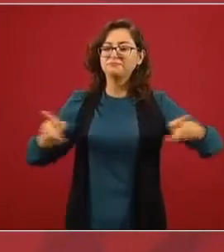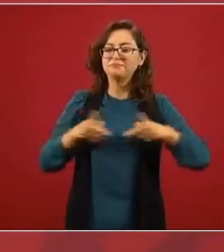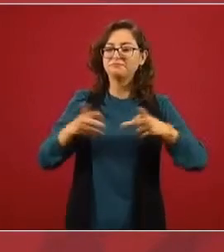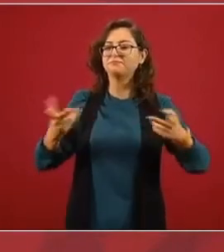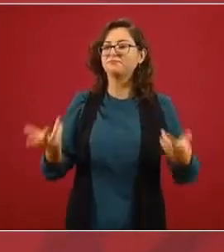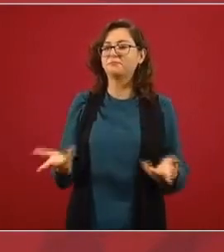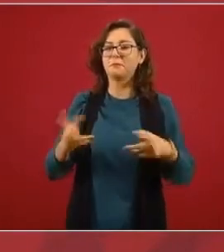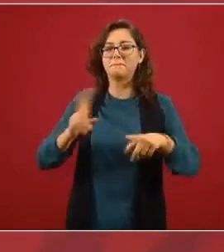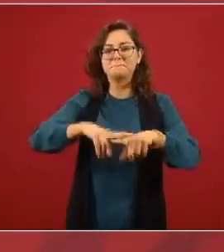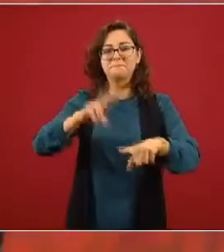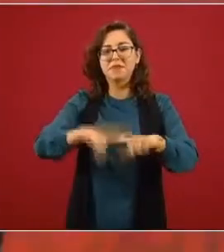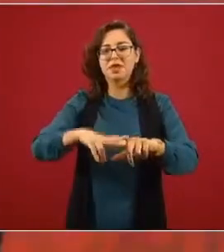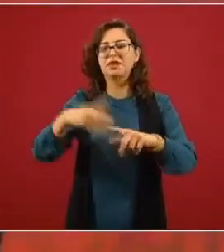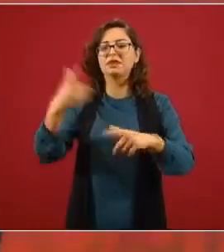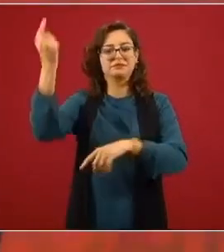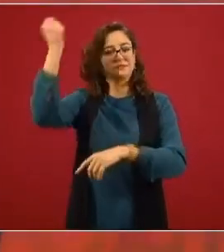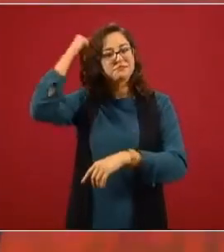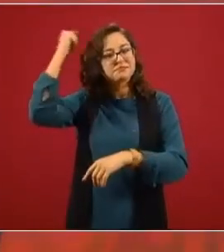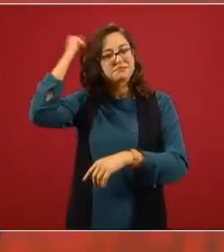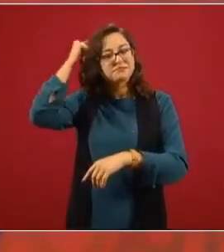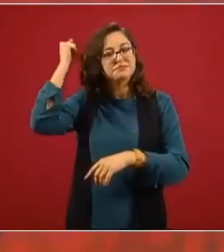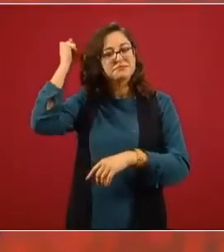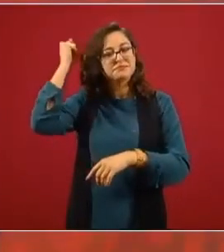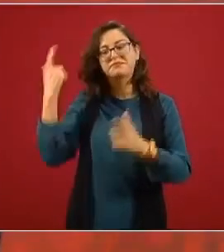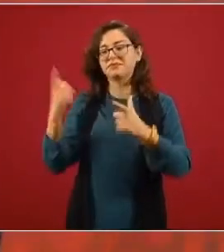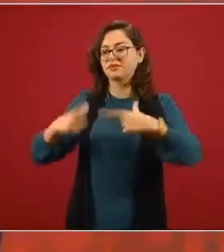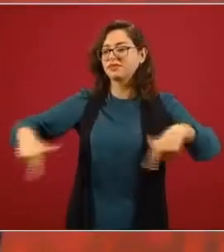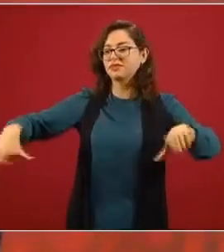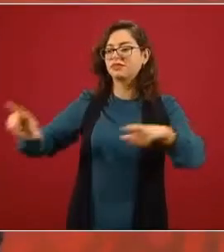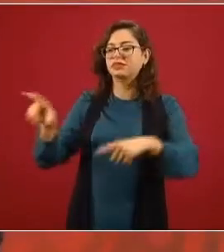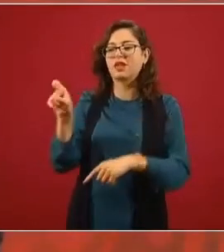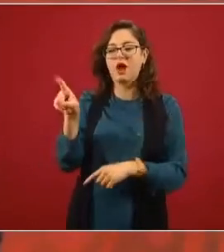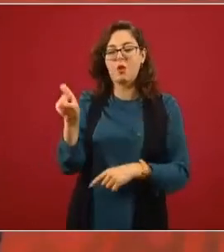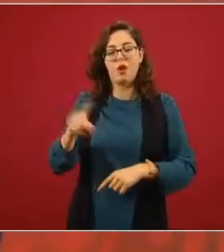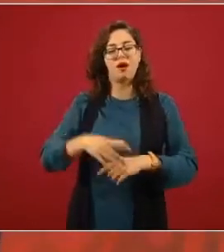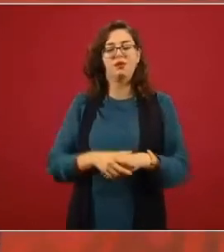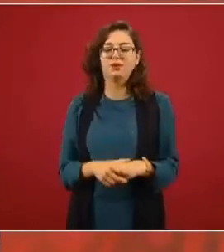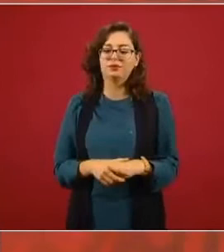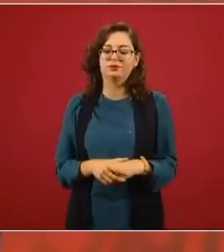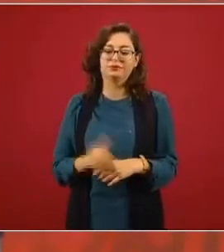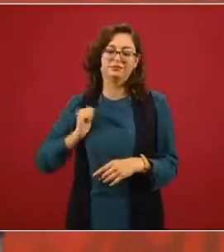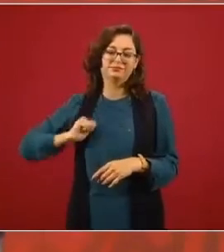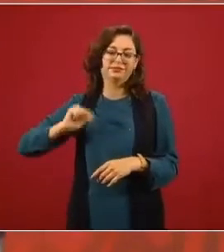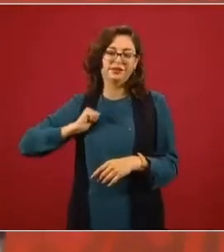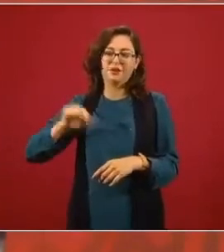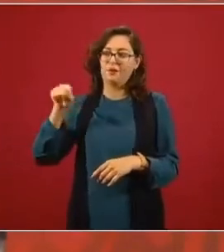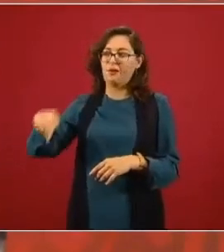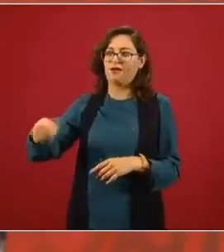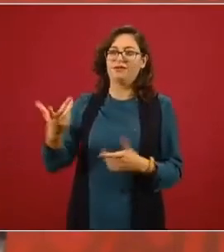la recuperación que se va a hacer del antiguo lago.